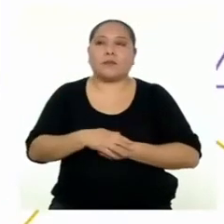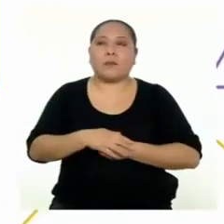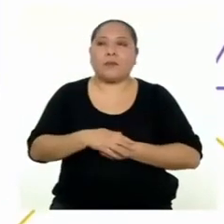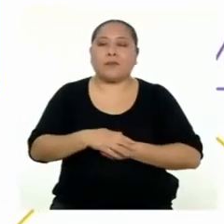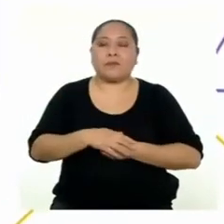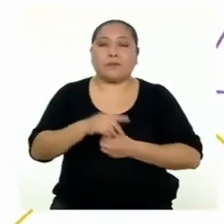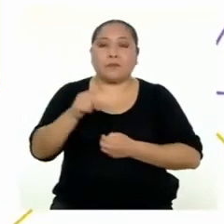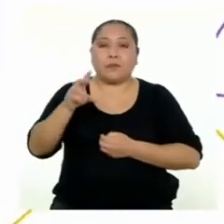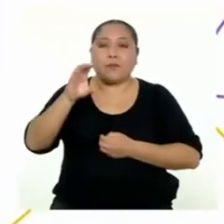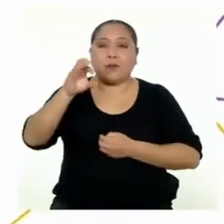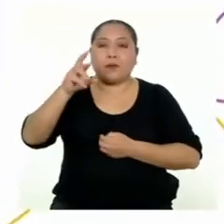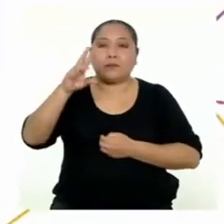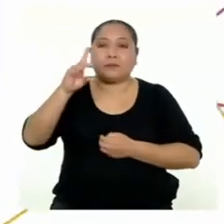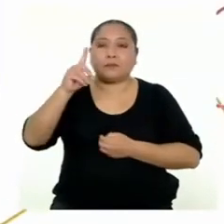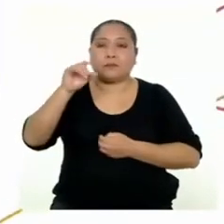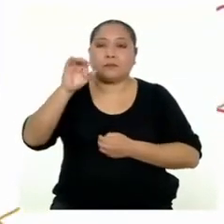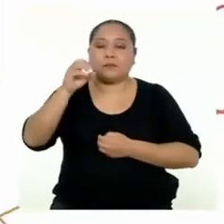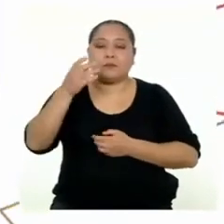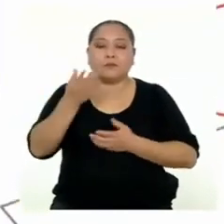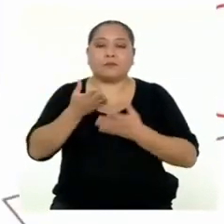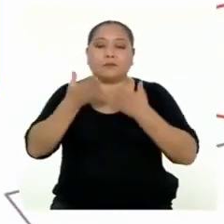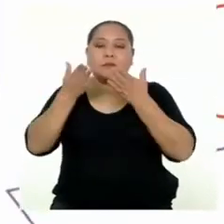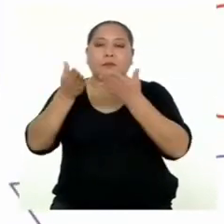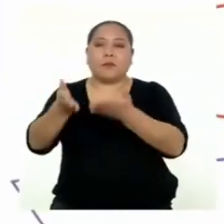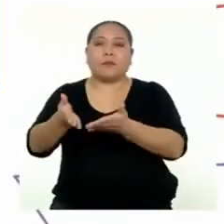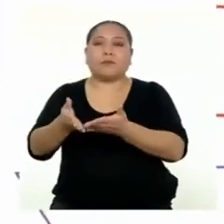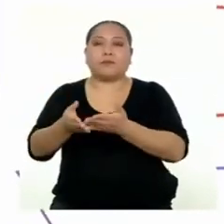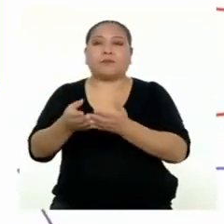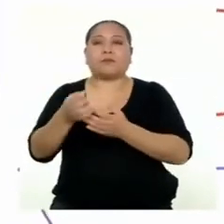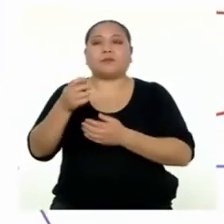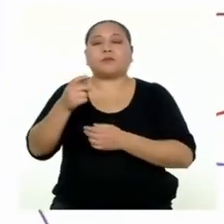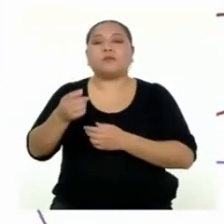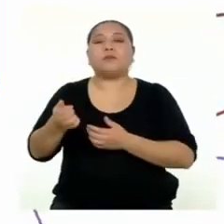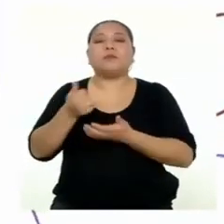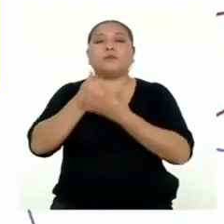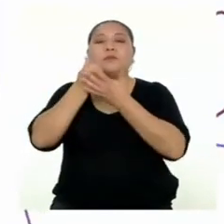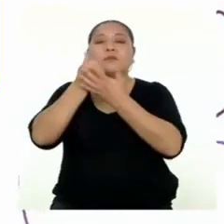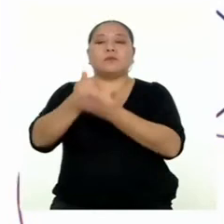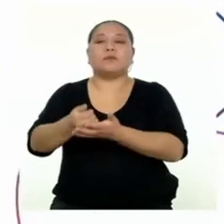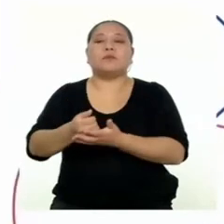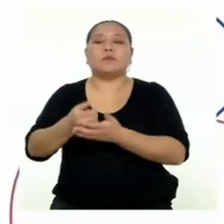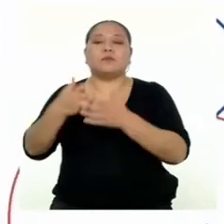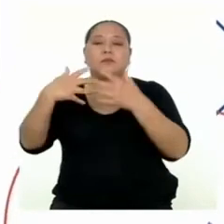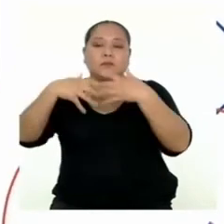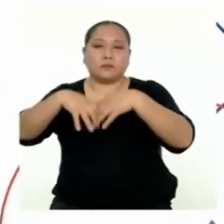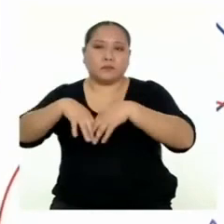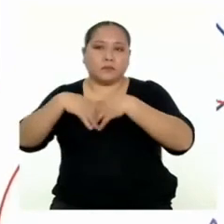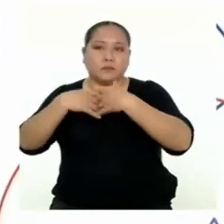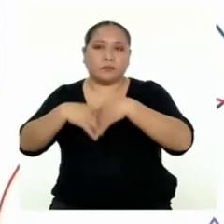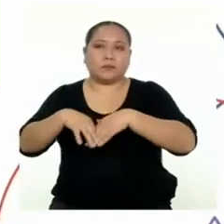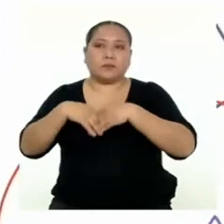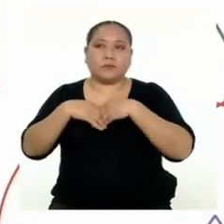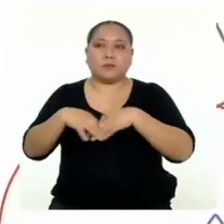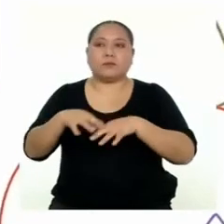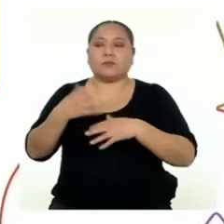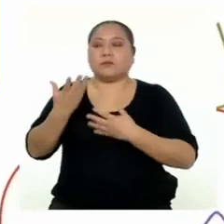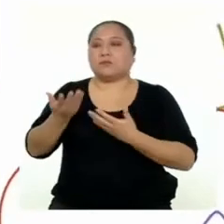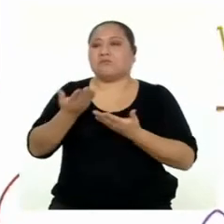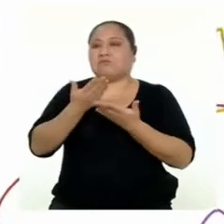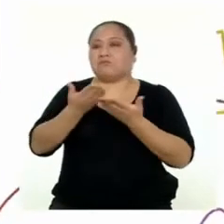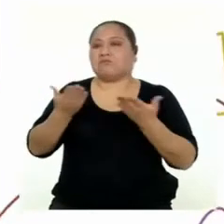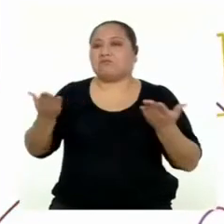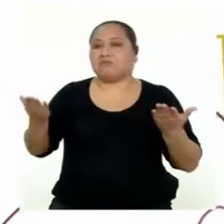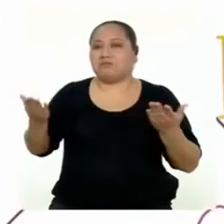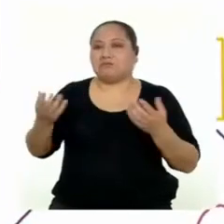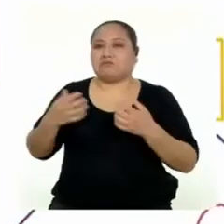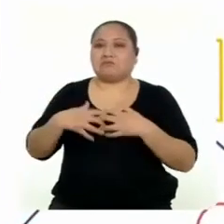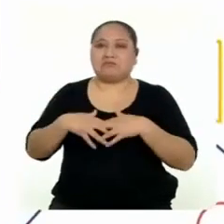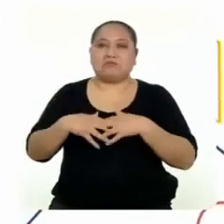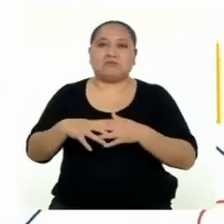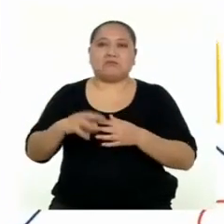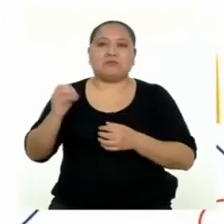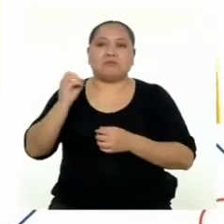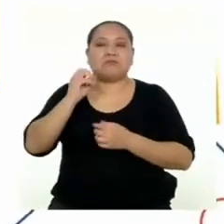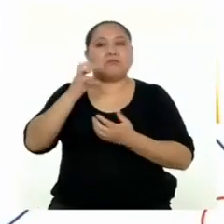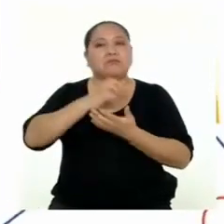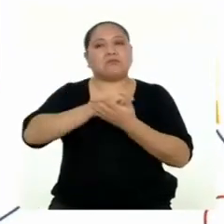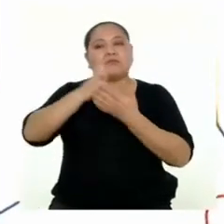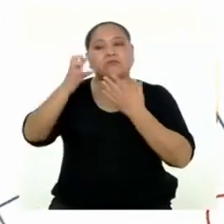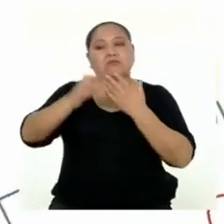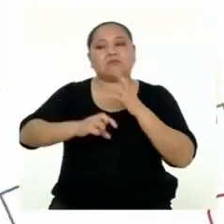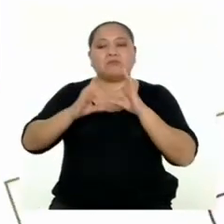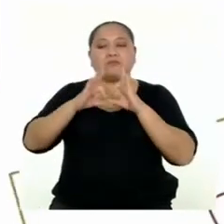Los créditos están destinados a dinamizar los negocios, la actividad empresarial o los